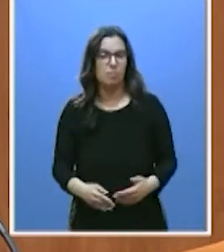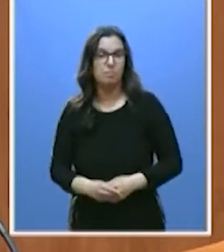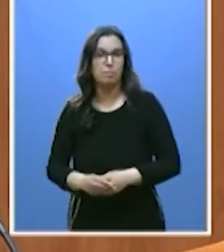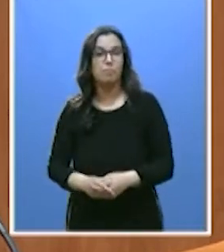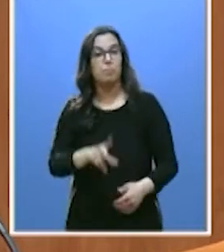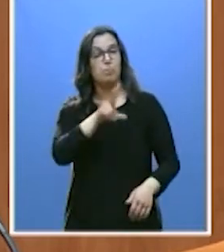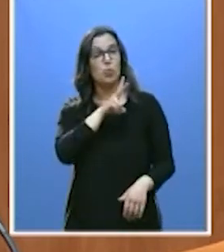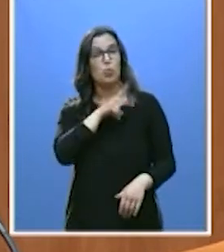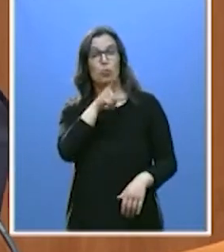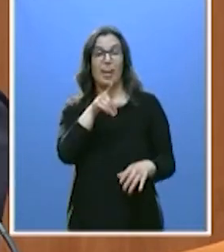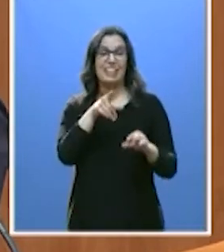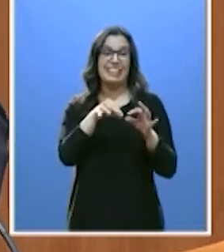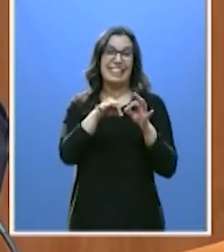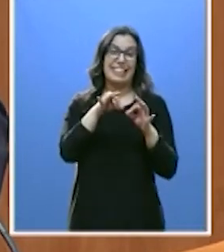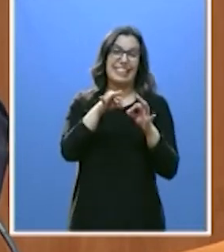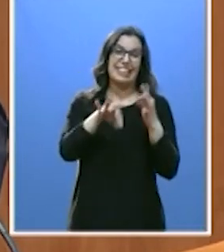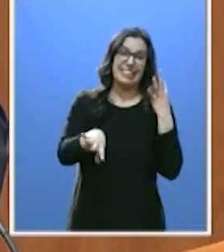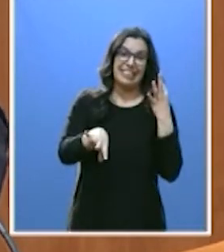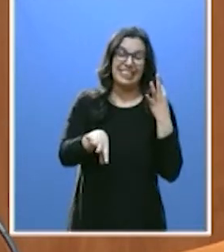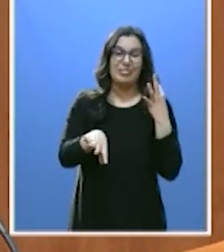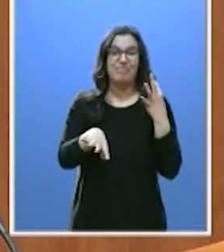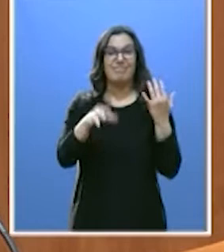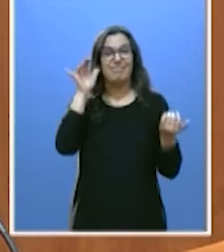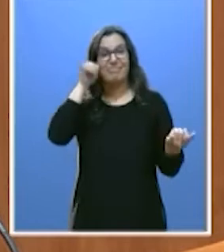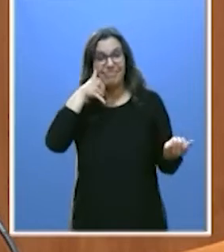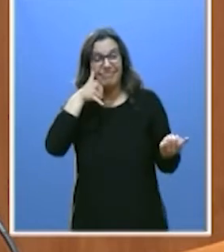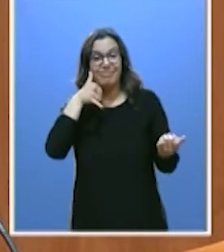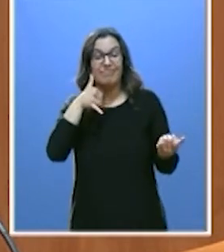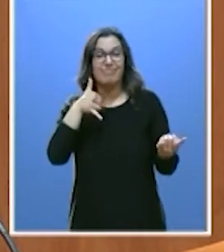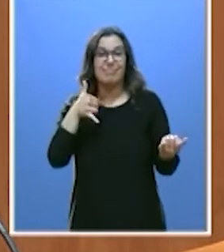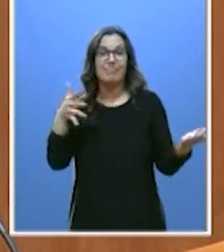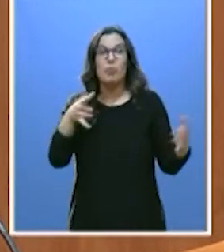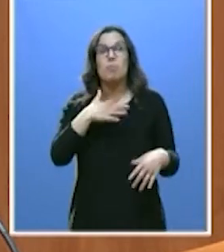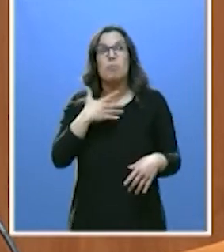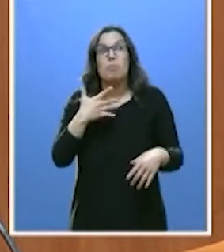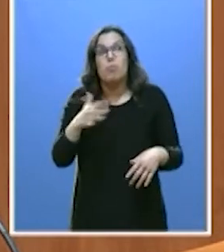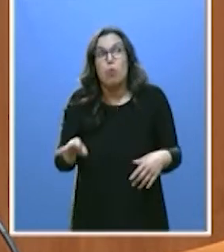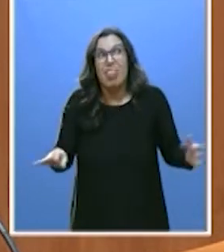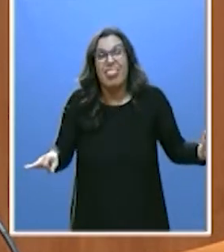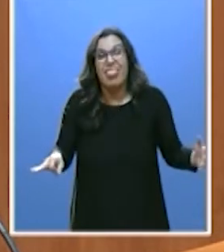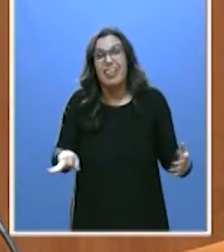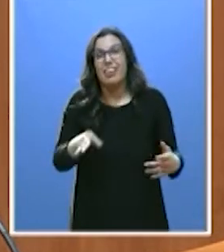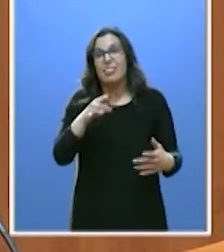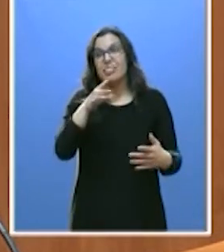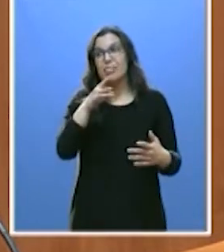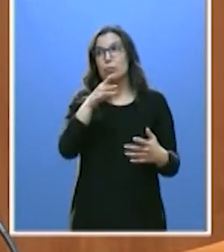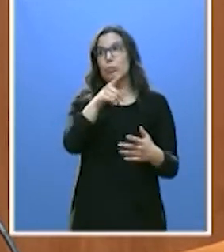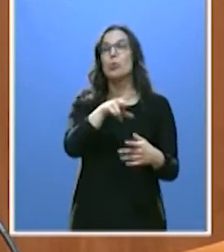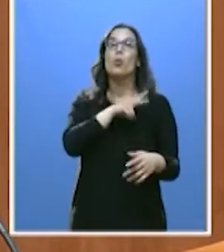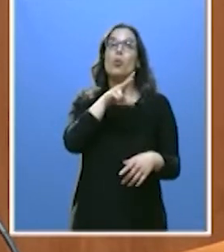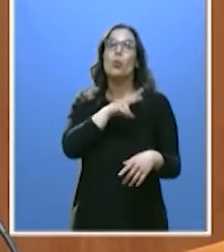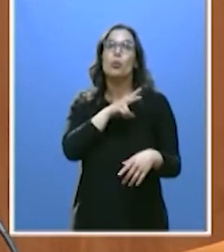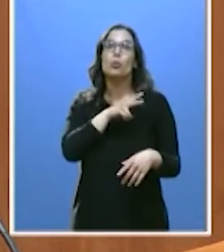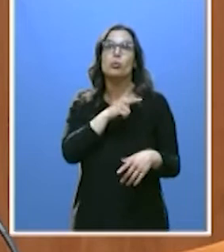tan mala suerte que podría usted aspirar a simbolizar las virtudes que su